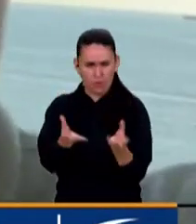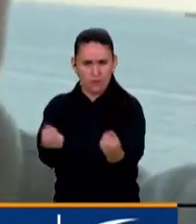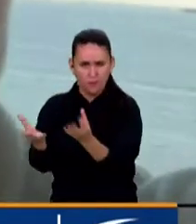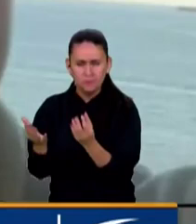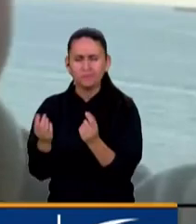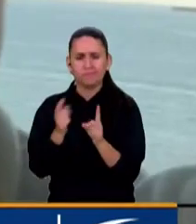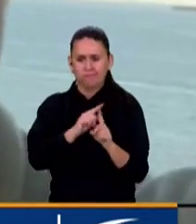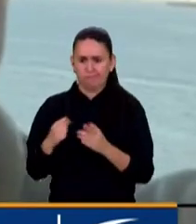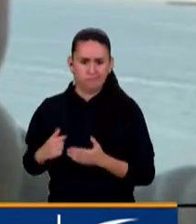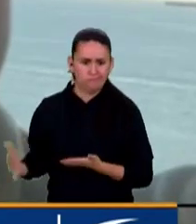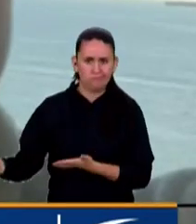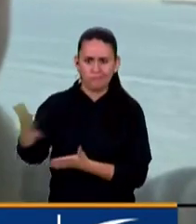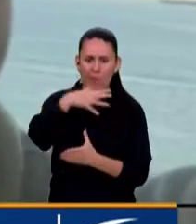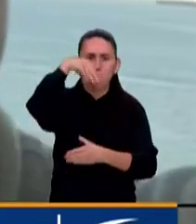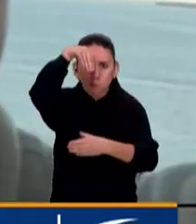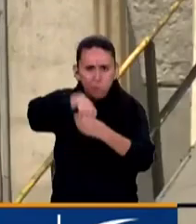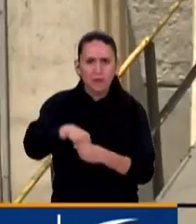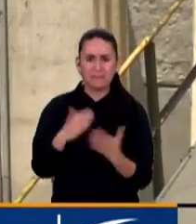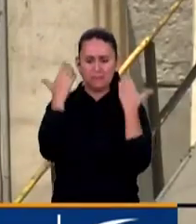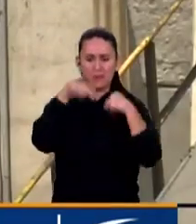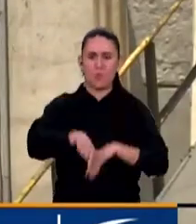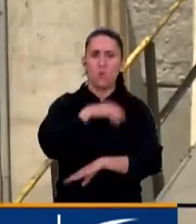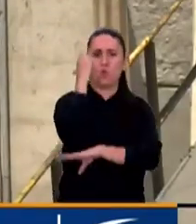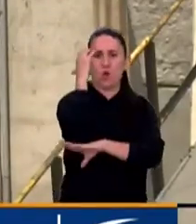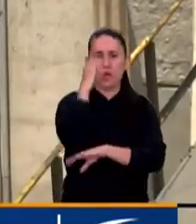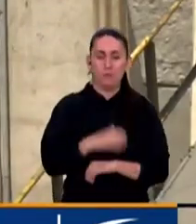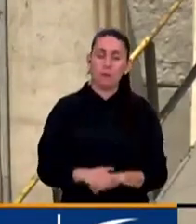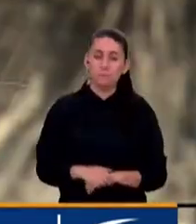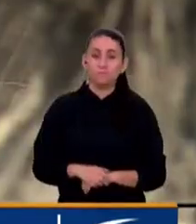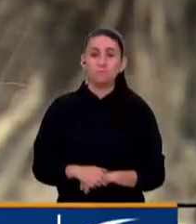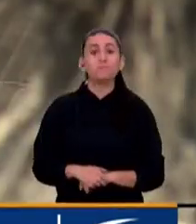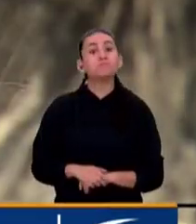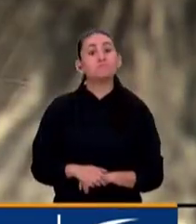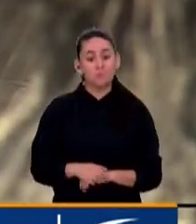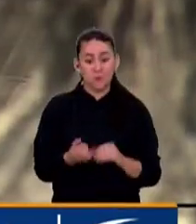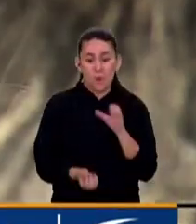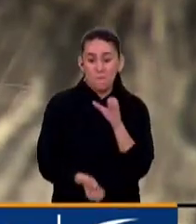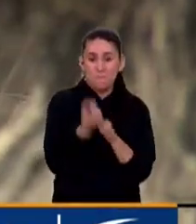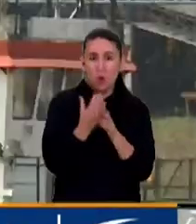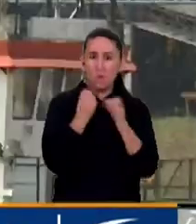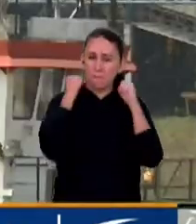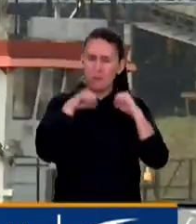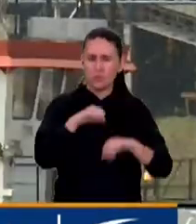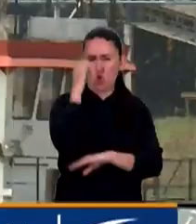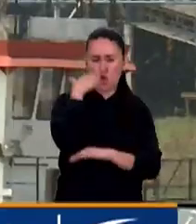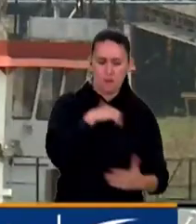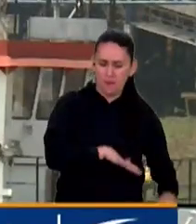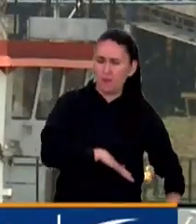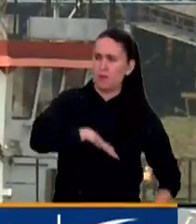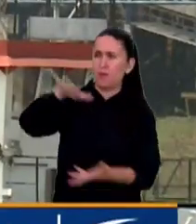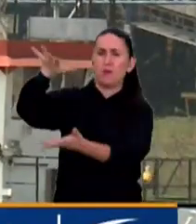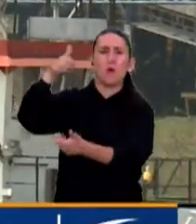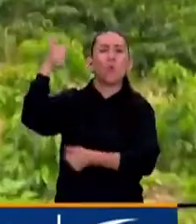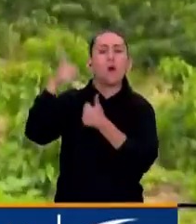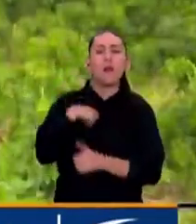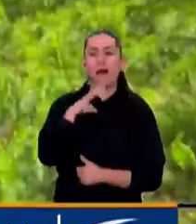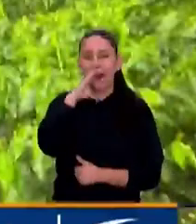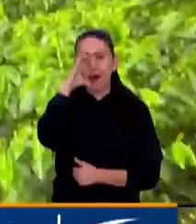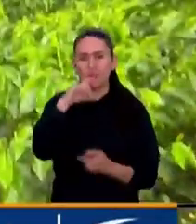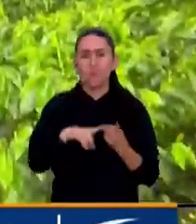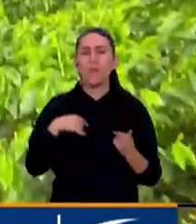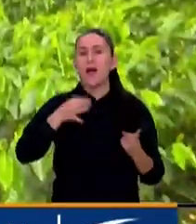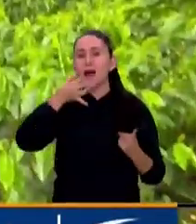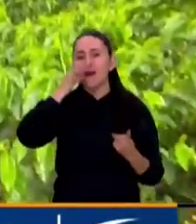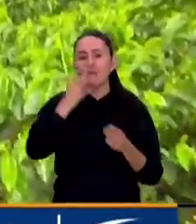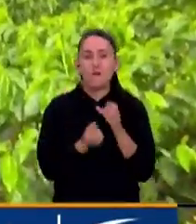muchos insumos que utiliza nuestro país. Entre algunos de los productos que más exporta Colombia a Israel están carbón, café